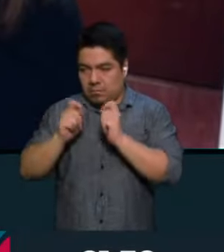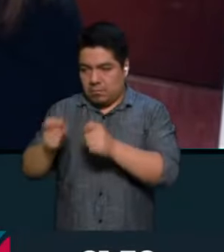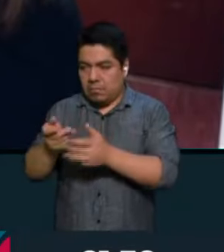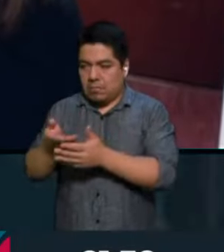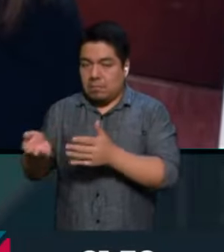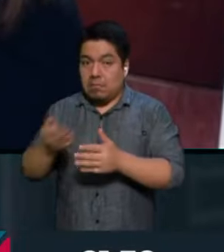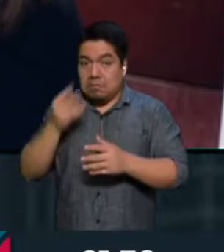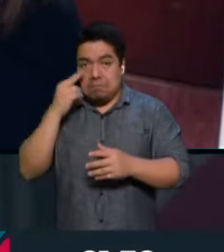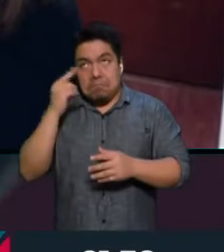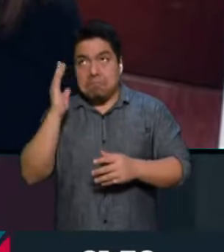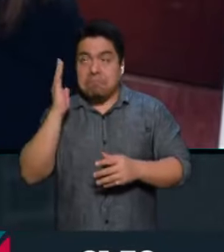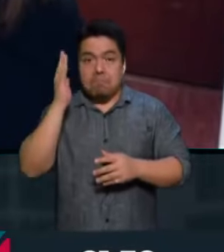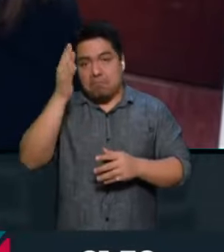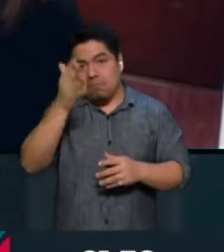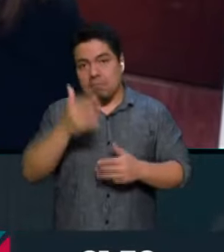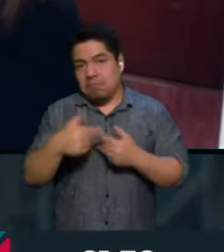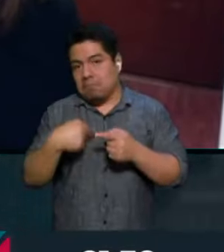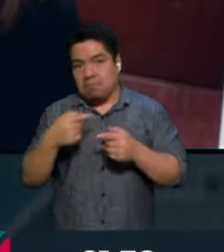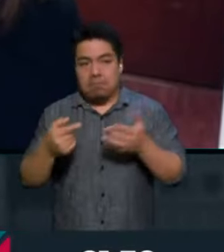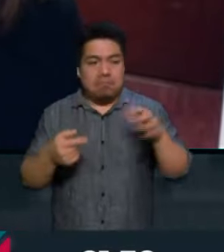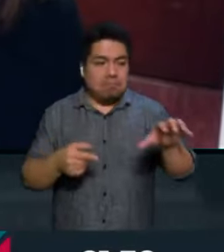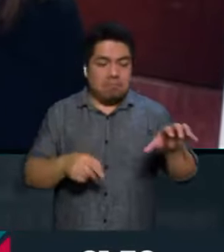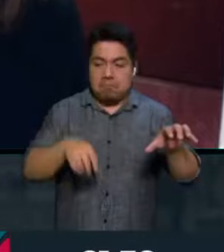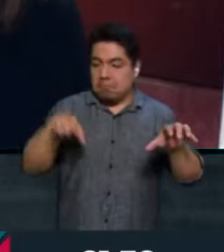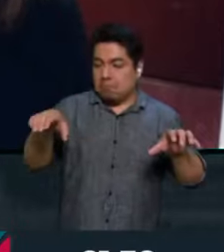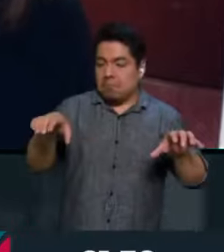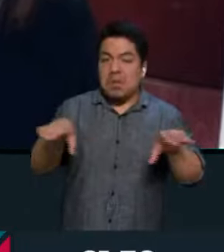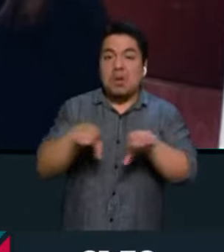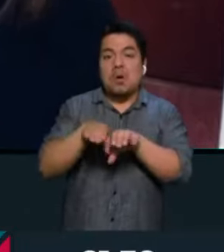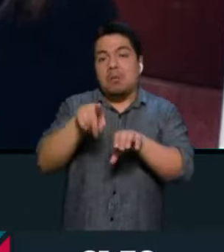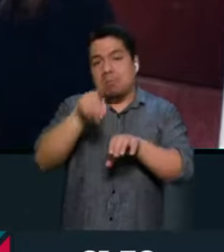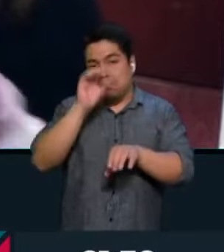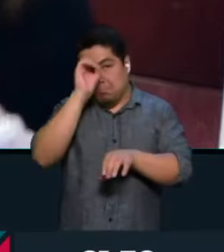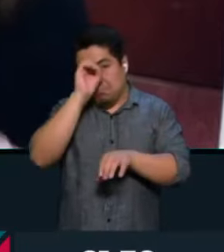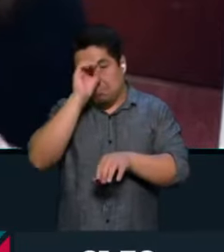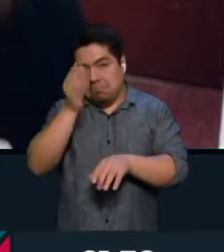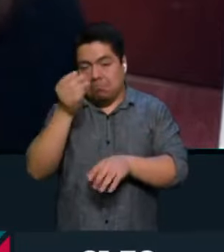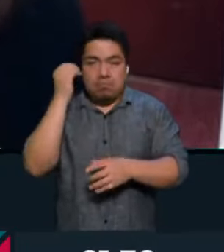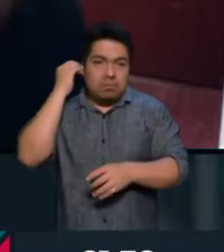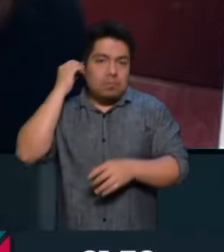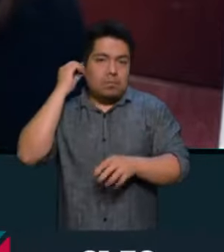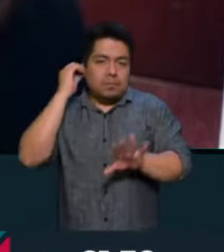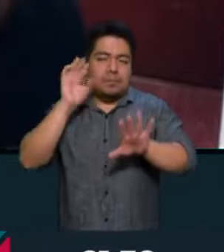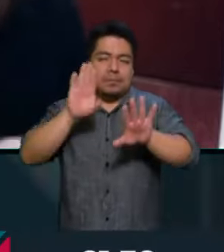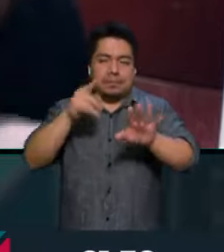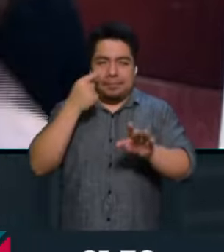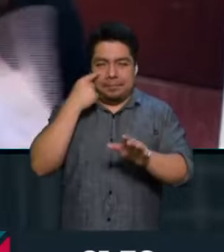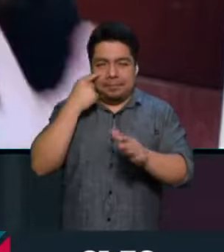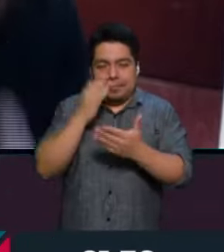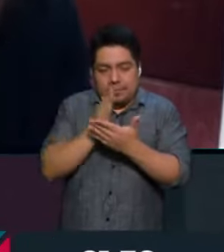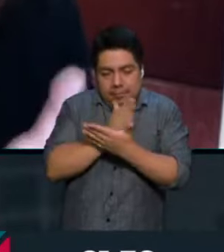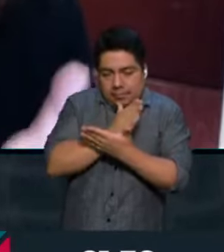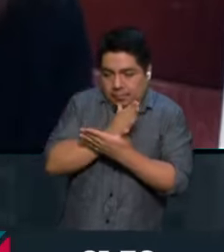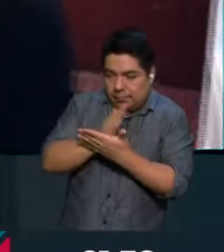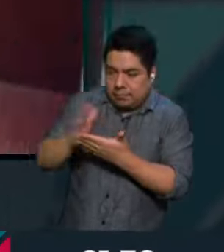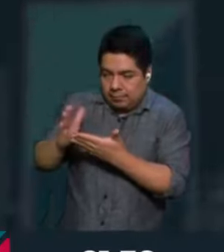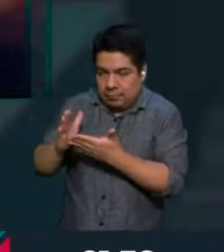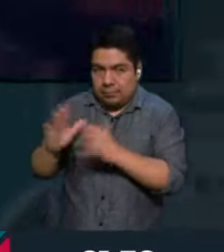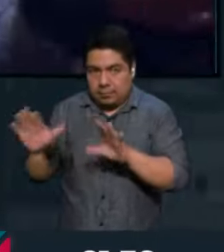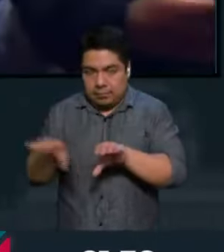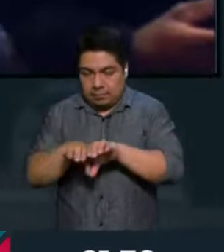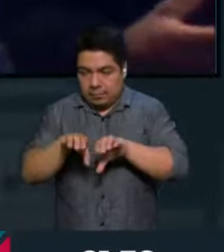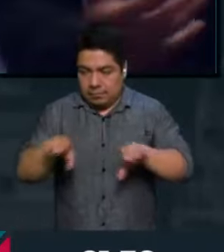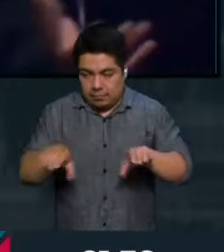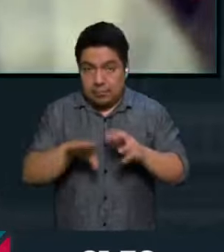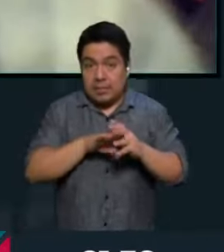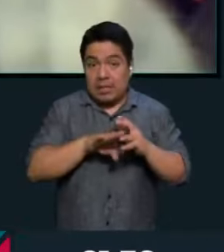¿Cómo ve usted el panorama en los dos caminos que se ven en este momento? Mira, hay que separar una cosa que tenga que ver con migración. Es un tema central